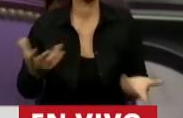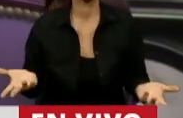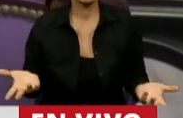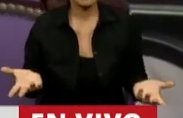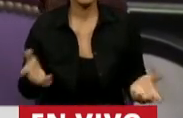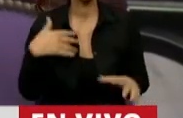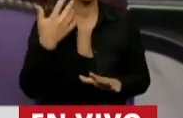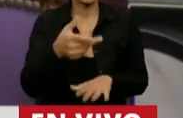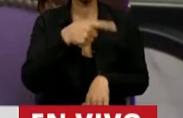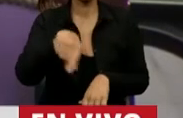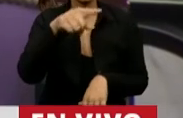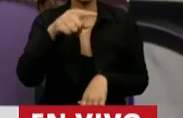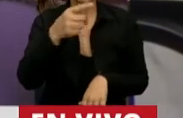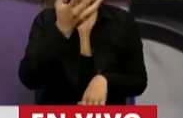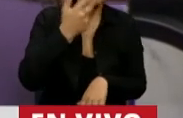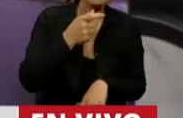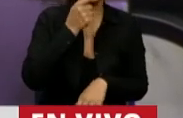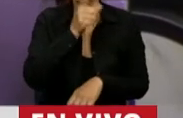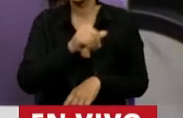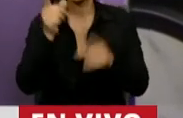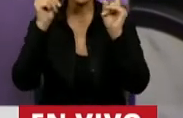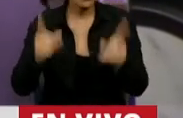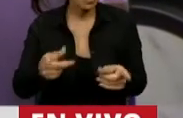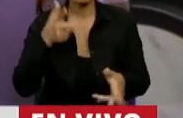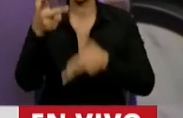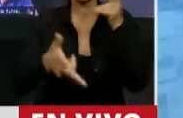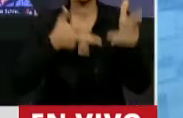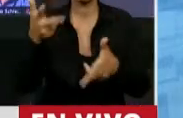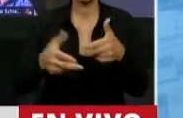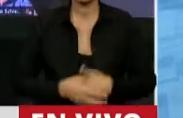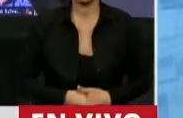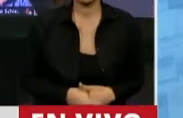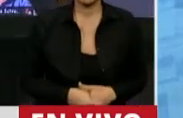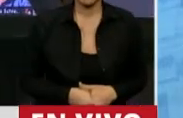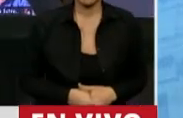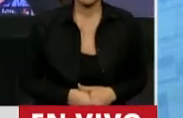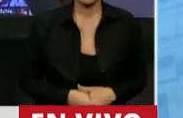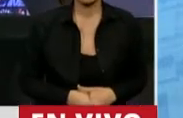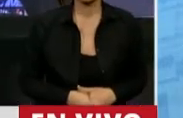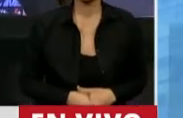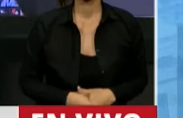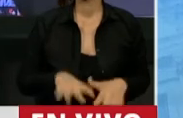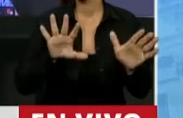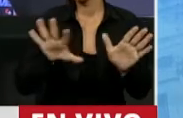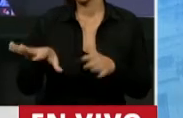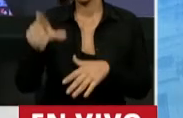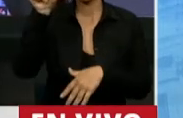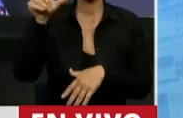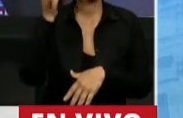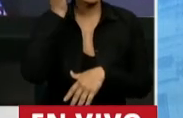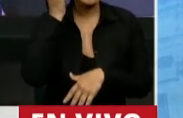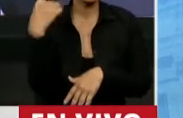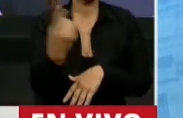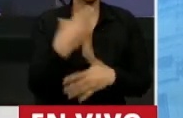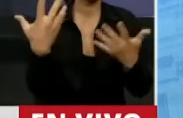guste o no les guste, no nos van a inhabilitar en el uso de la palabra. Y mientras Maradona lo sufriamos los